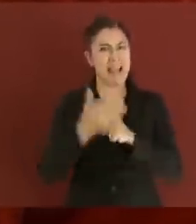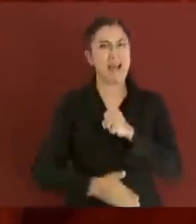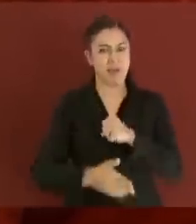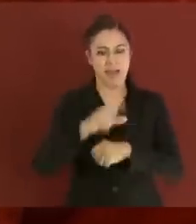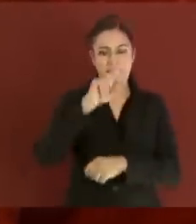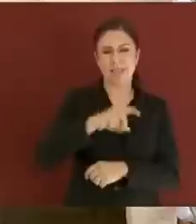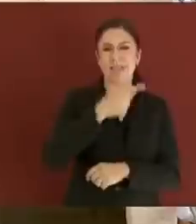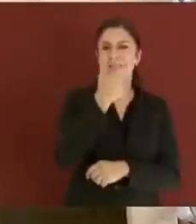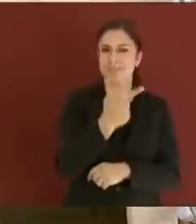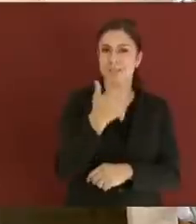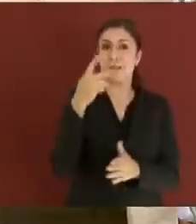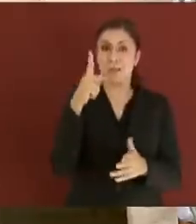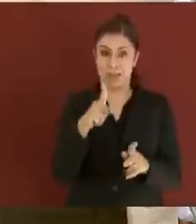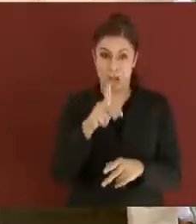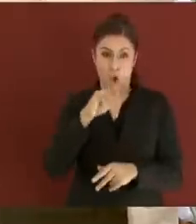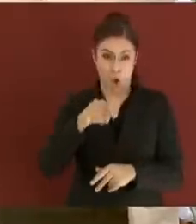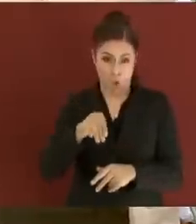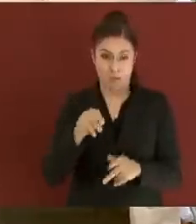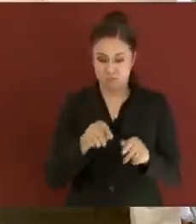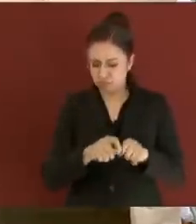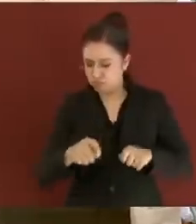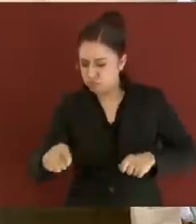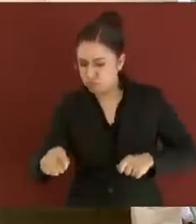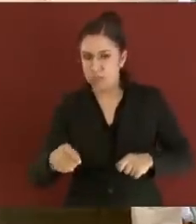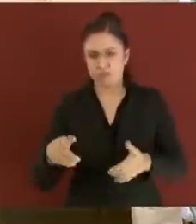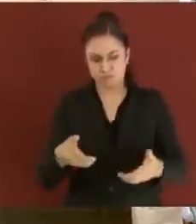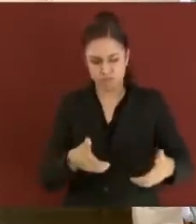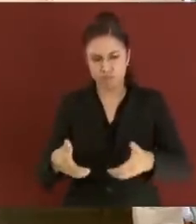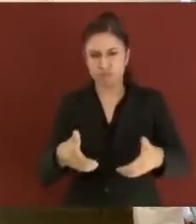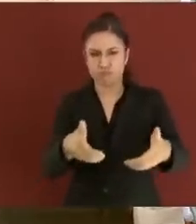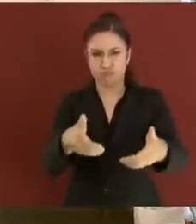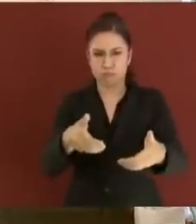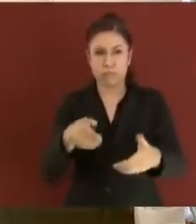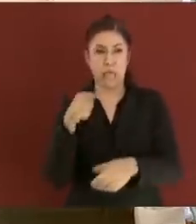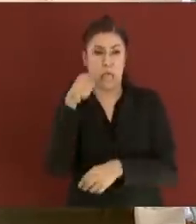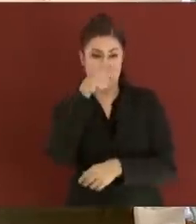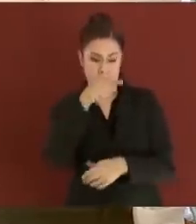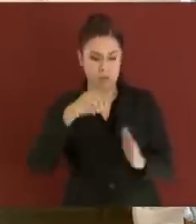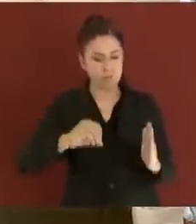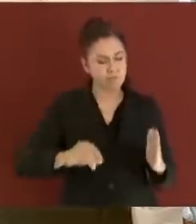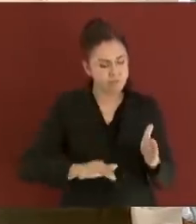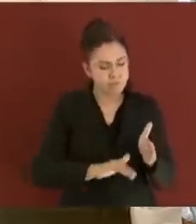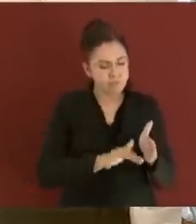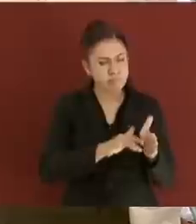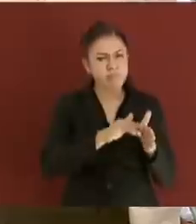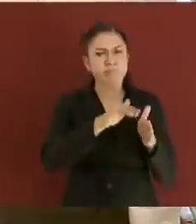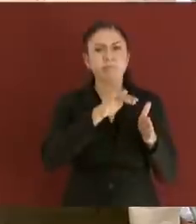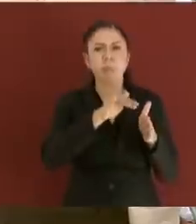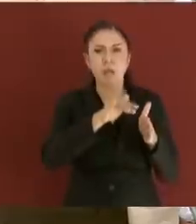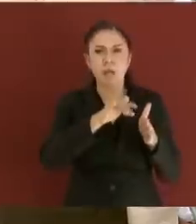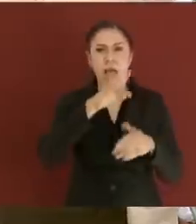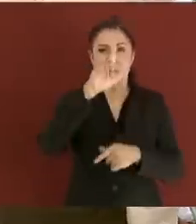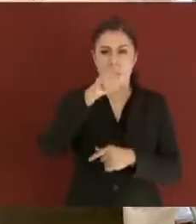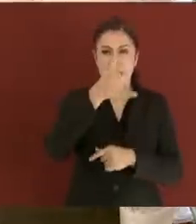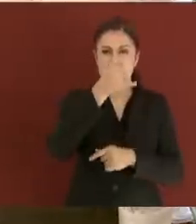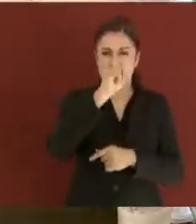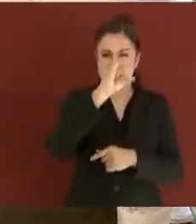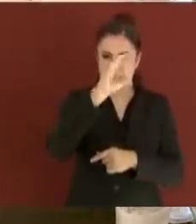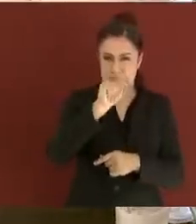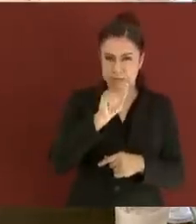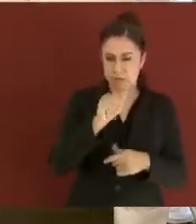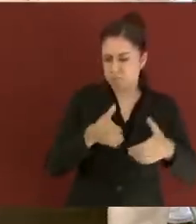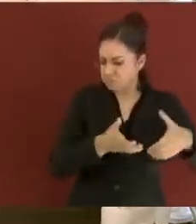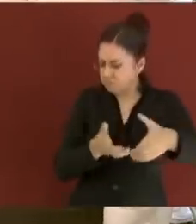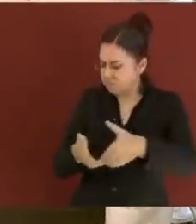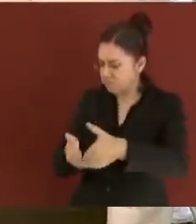37 kilómetros que tenemos desde aquí de la presa de la Yesca hasta la Yesca. Otra estrategia importante que